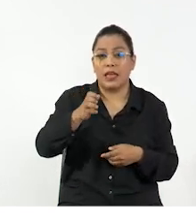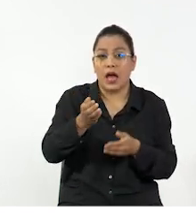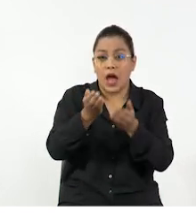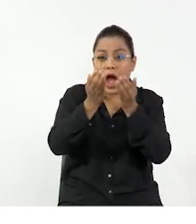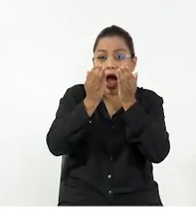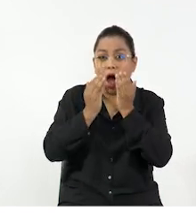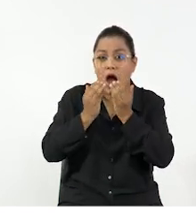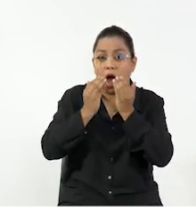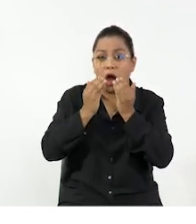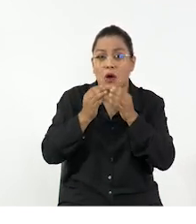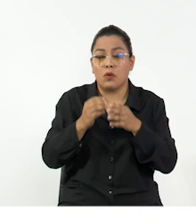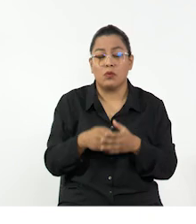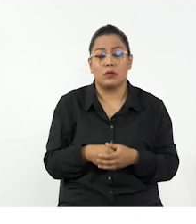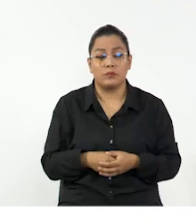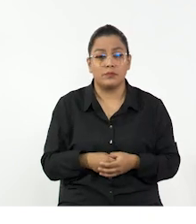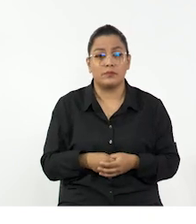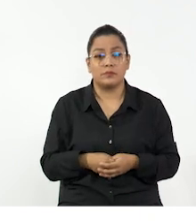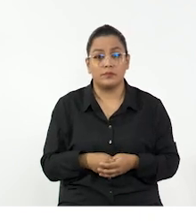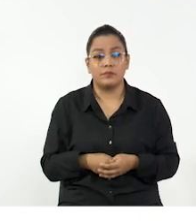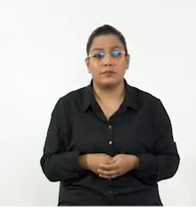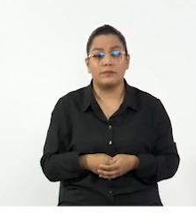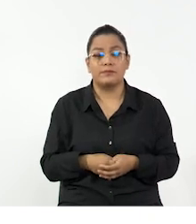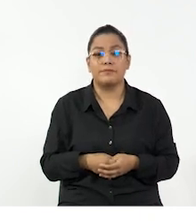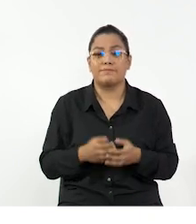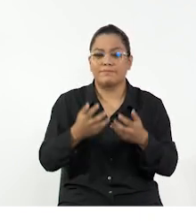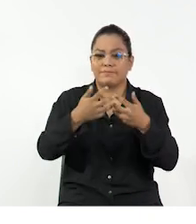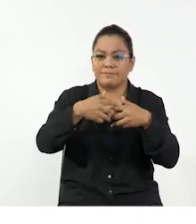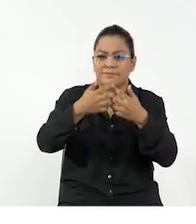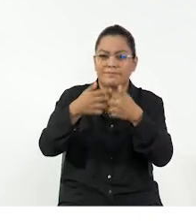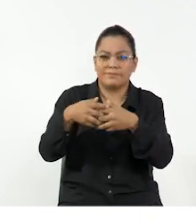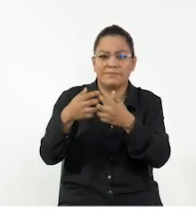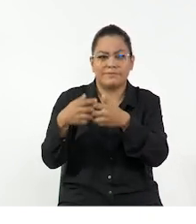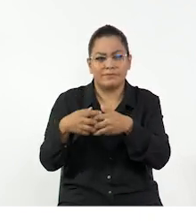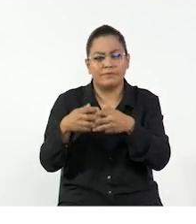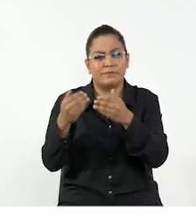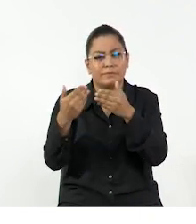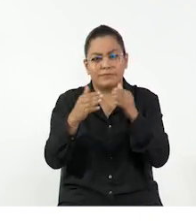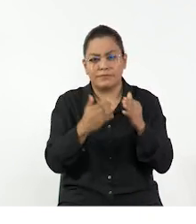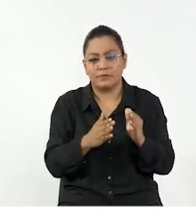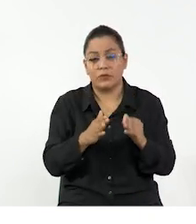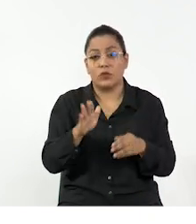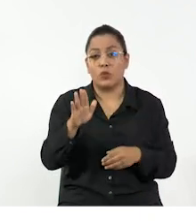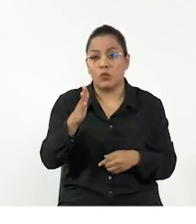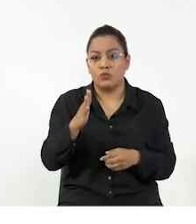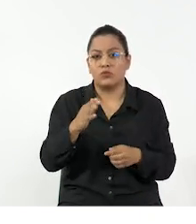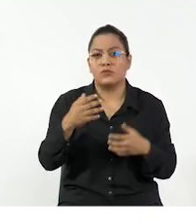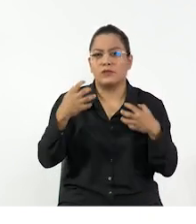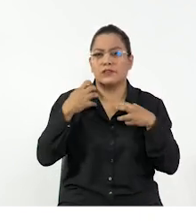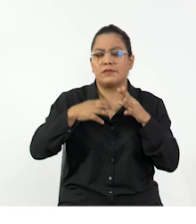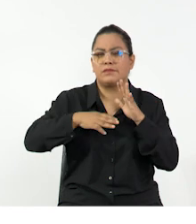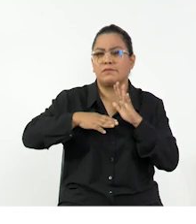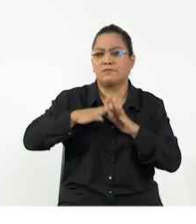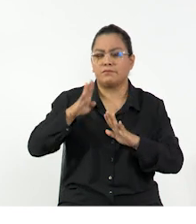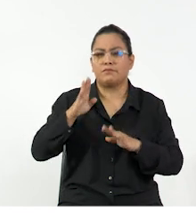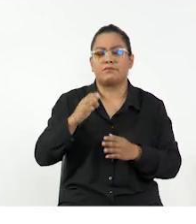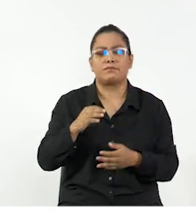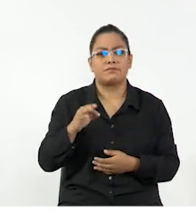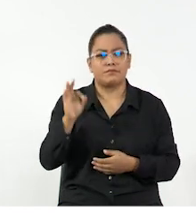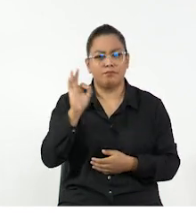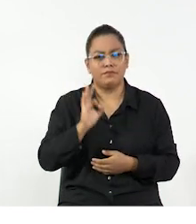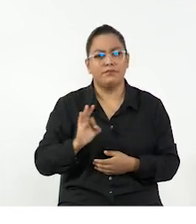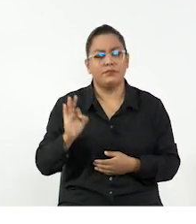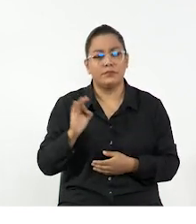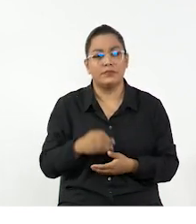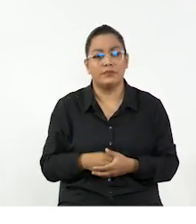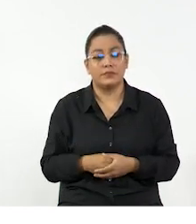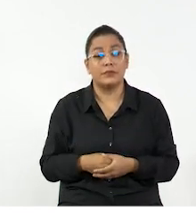utilizaban poleas para subir agua desde los pozos. Cada una de estas máquinas simples nos ha servido para hacer nuestra vida más